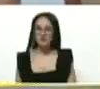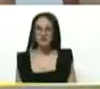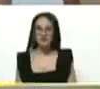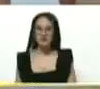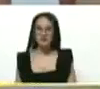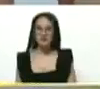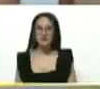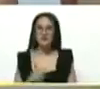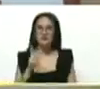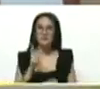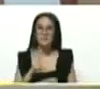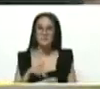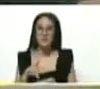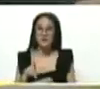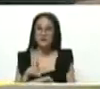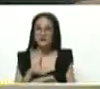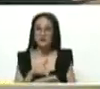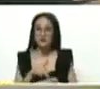participaron